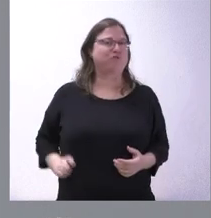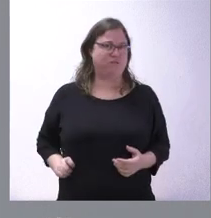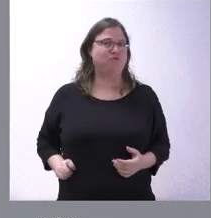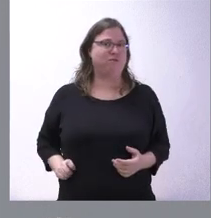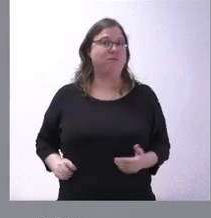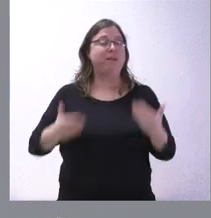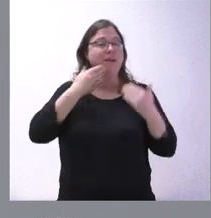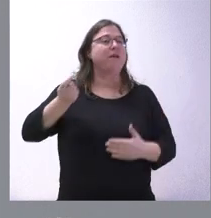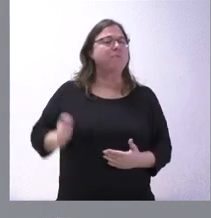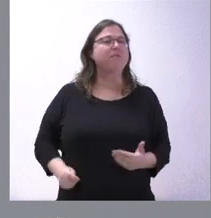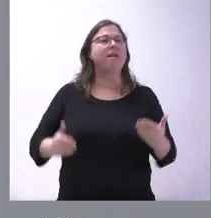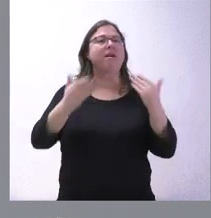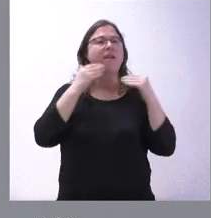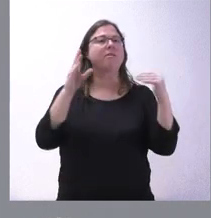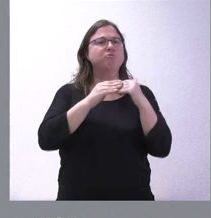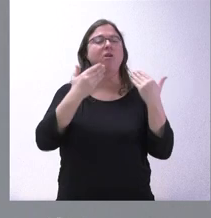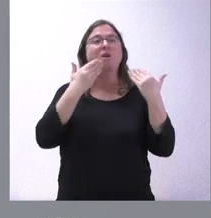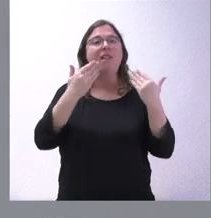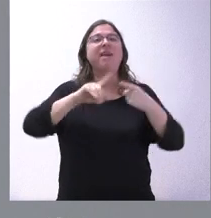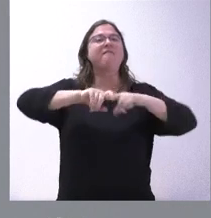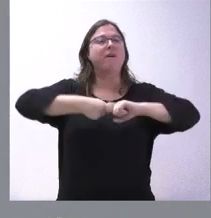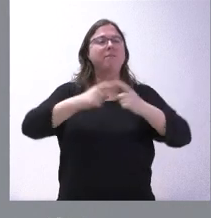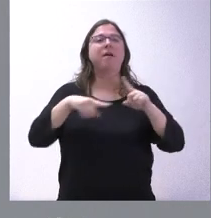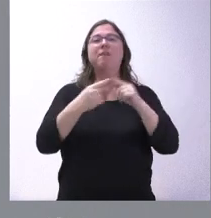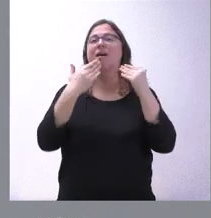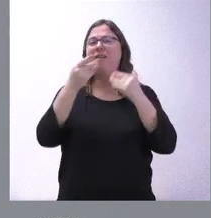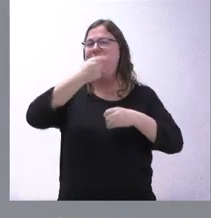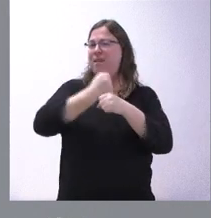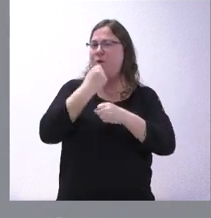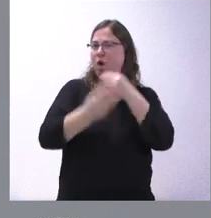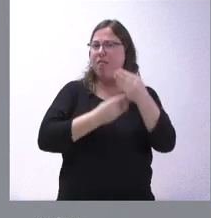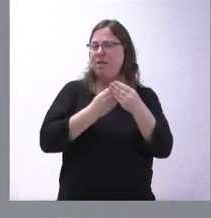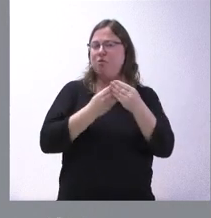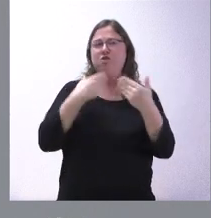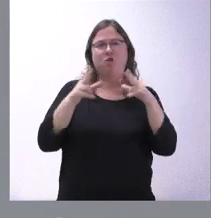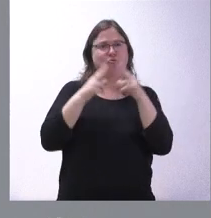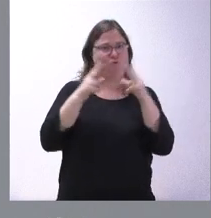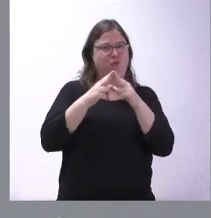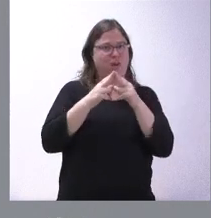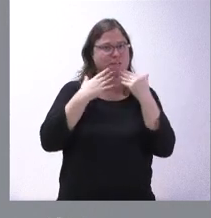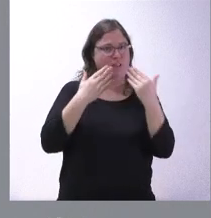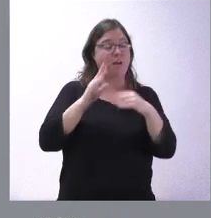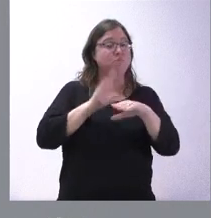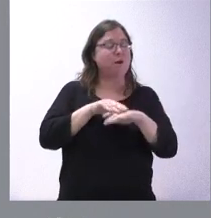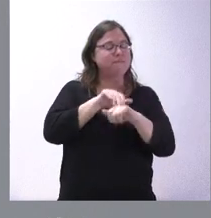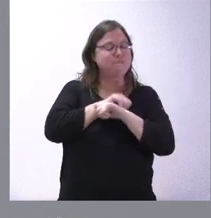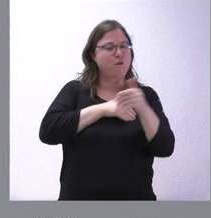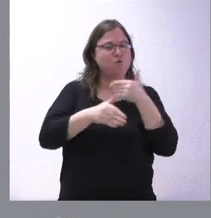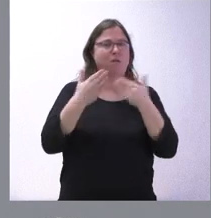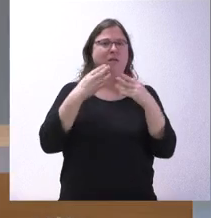también de los usuarios, también de las familias, pero también del trabajo que hemos hecho con el diálogo social y los acuerdos que se han tenido con ellos. En